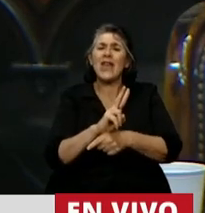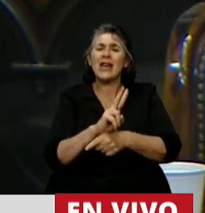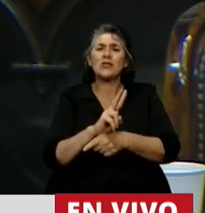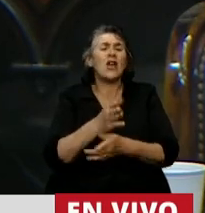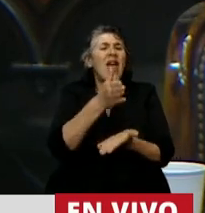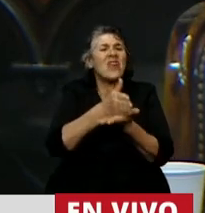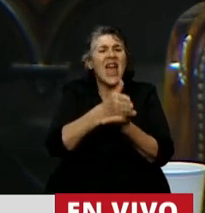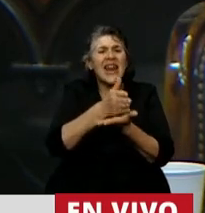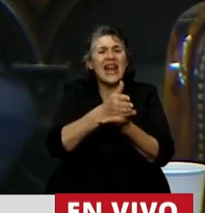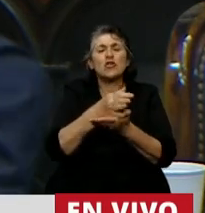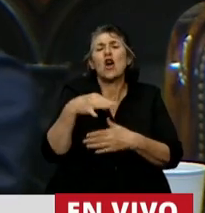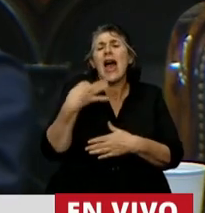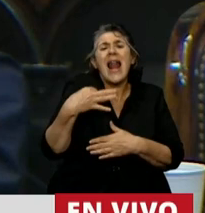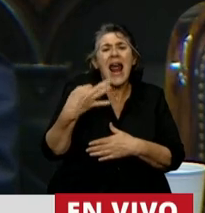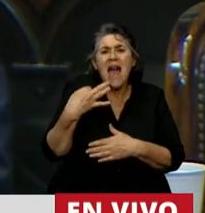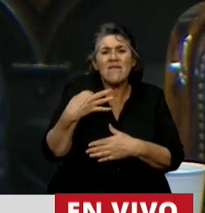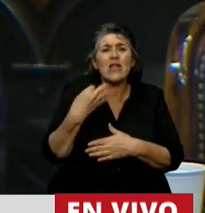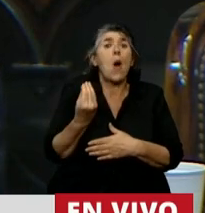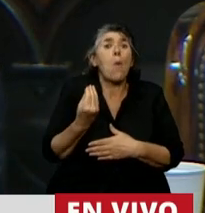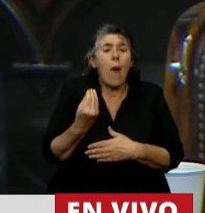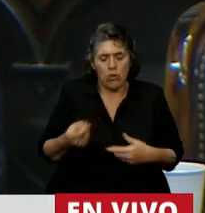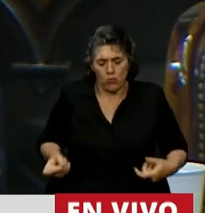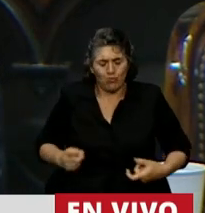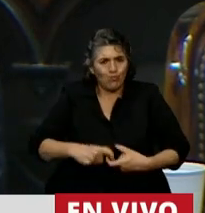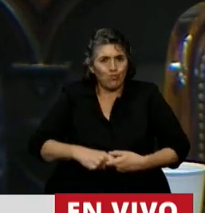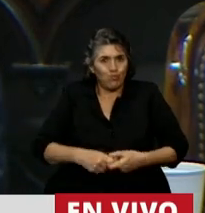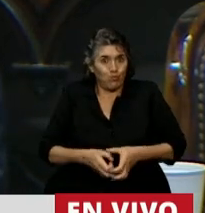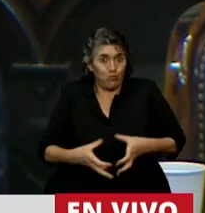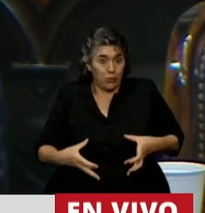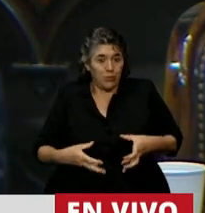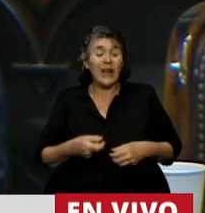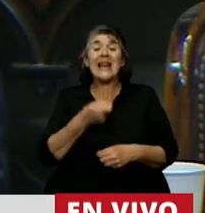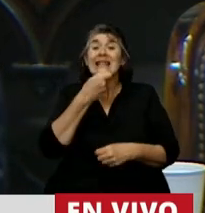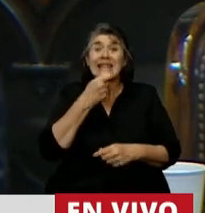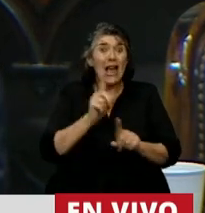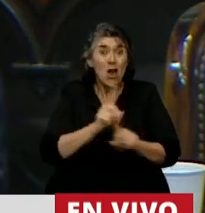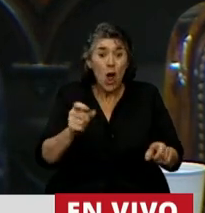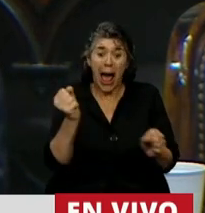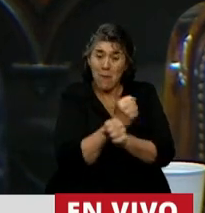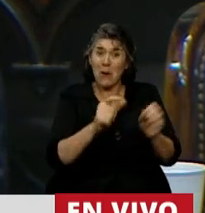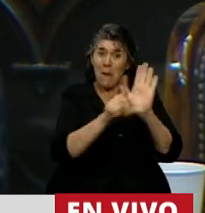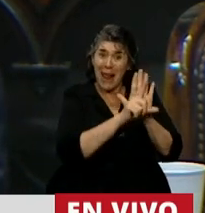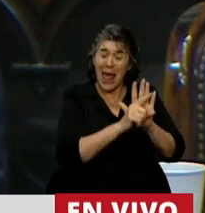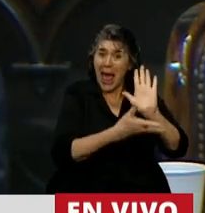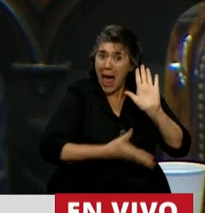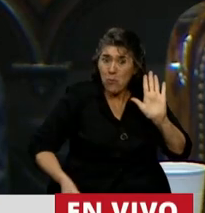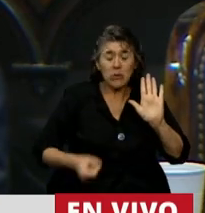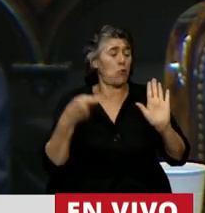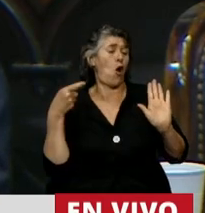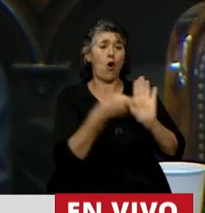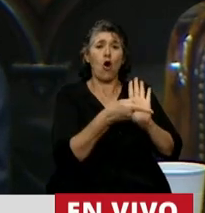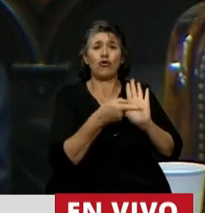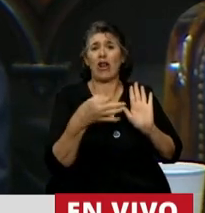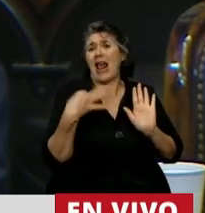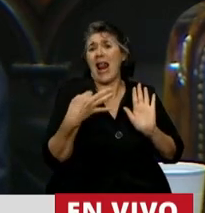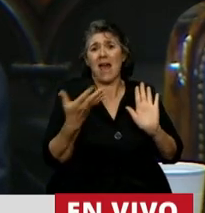concepción. Avanzar con este proyecto es atentar contra el derecho humano a la vida, consagrado